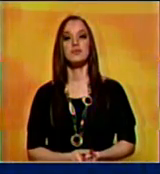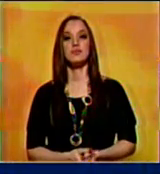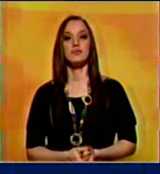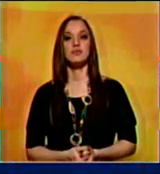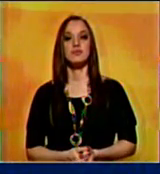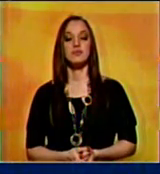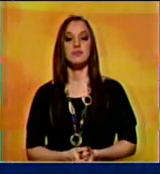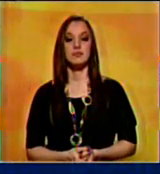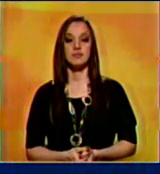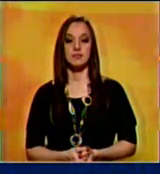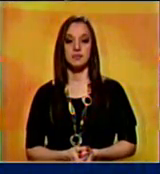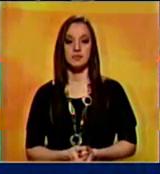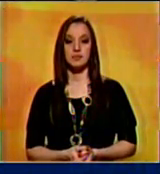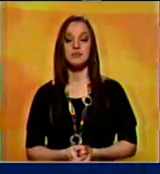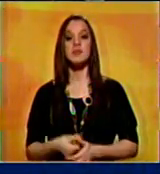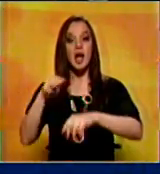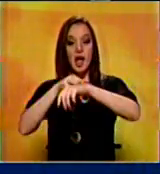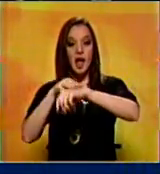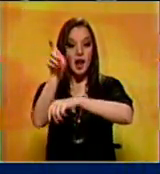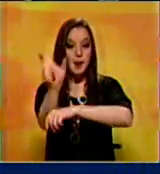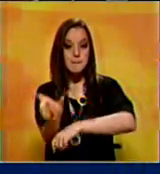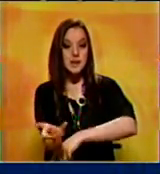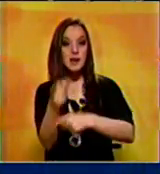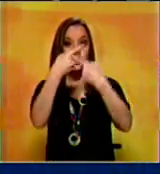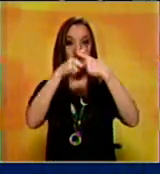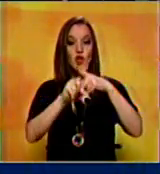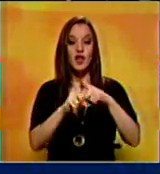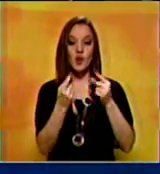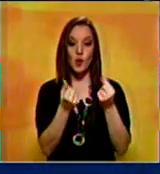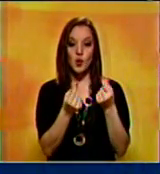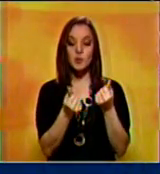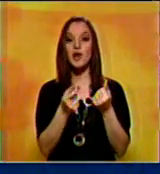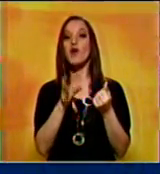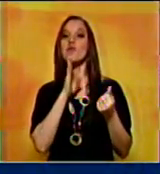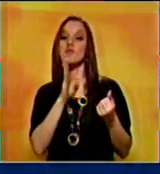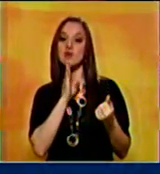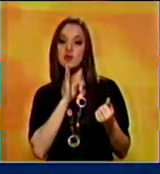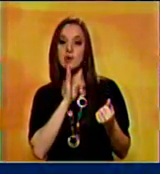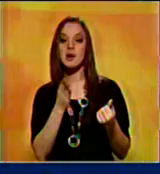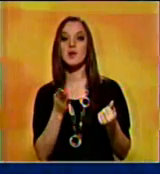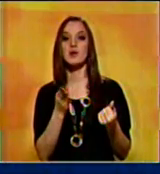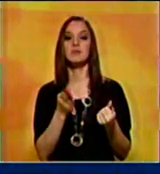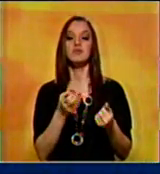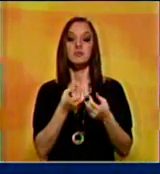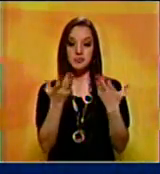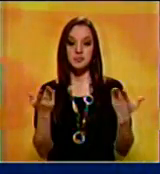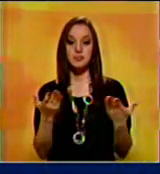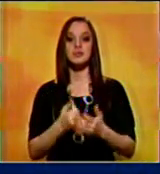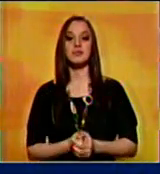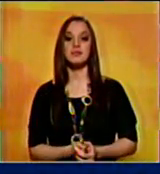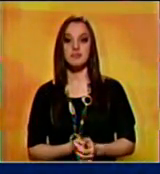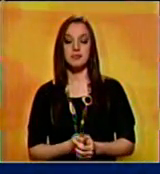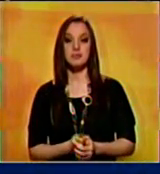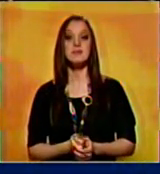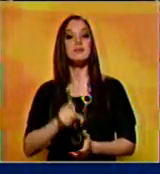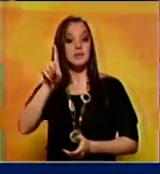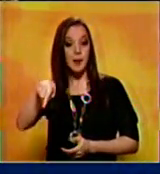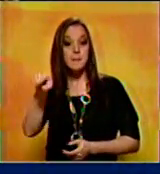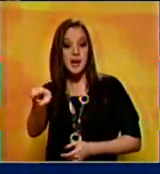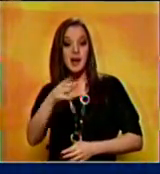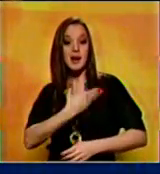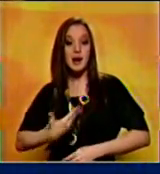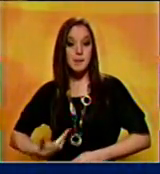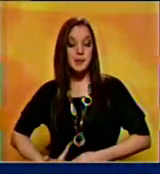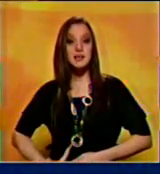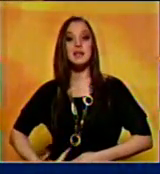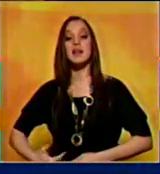Dante Rivas el ministro de economía finanzas y banca pública que a la vez es presidente del banco